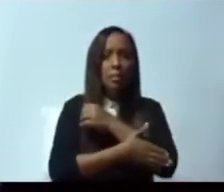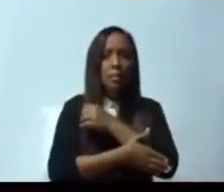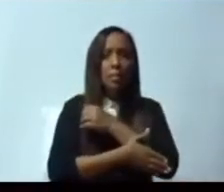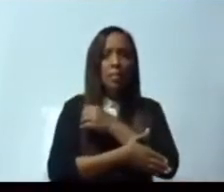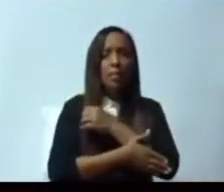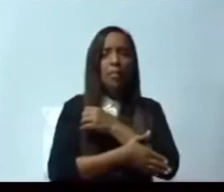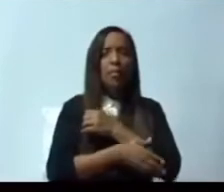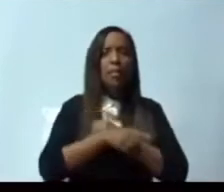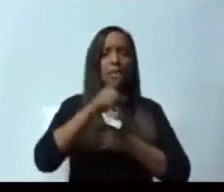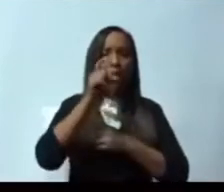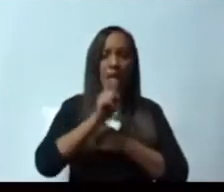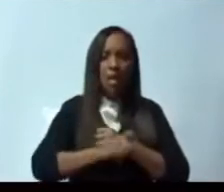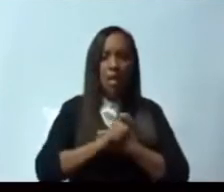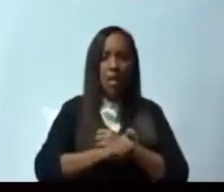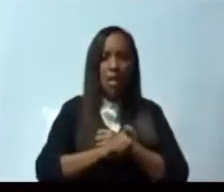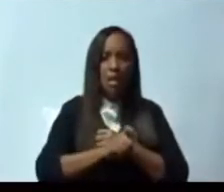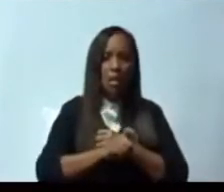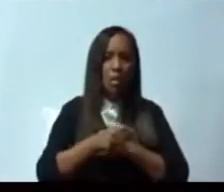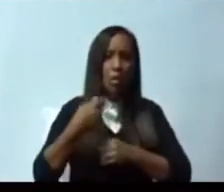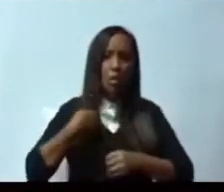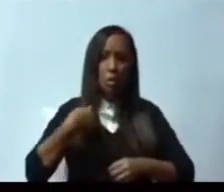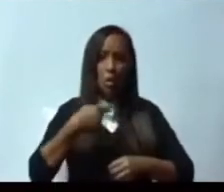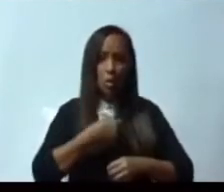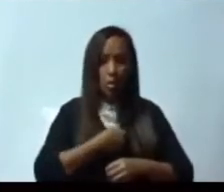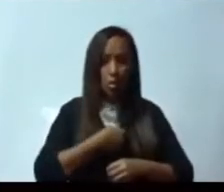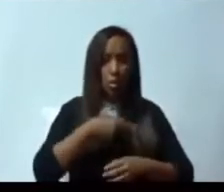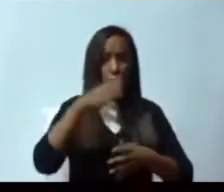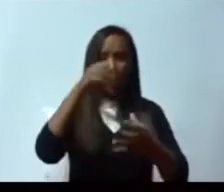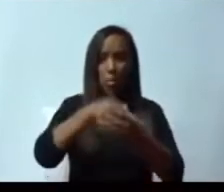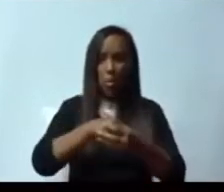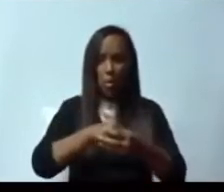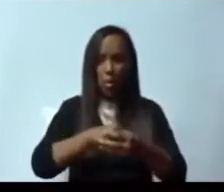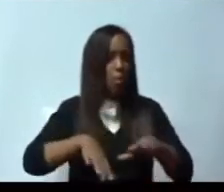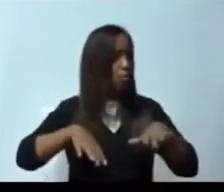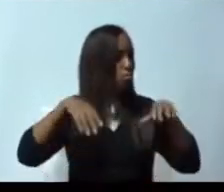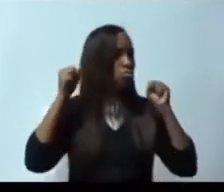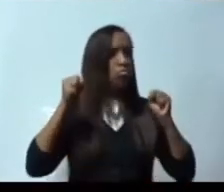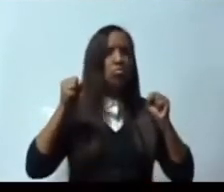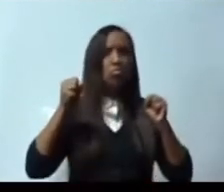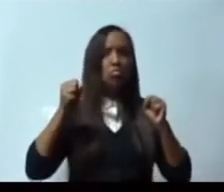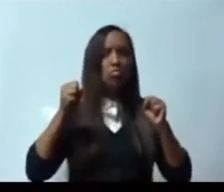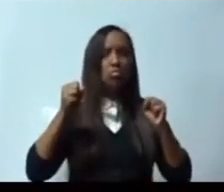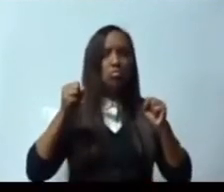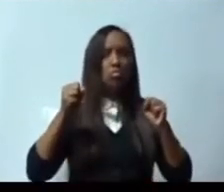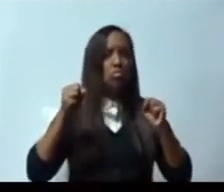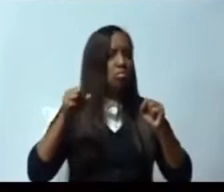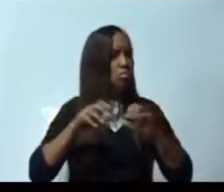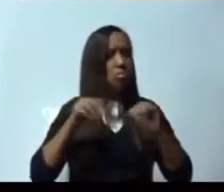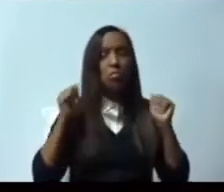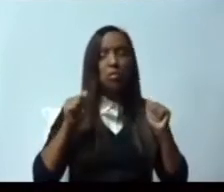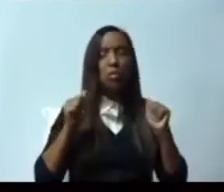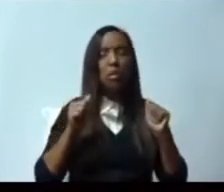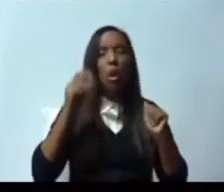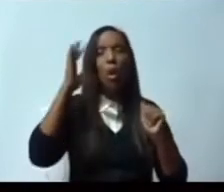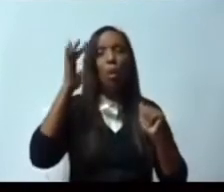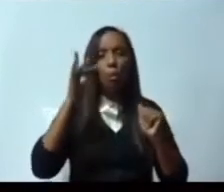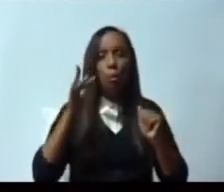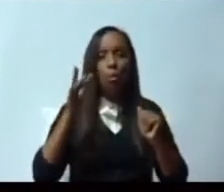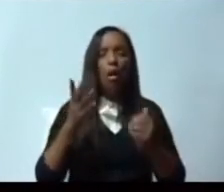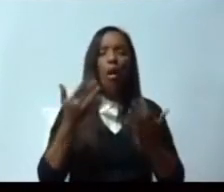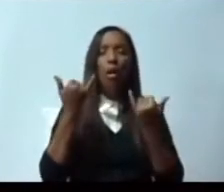someter un conjunto de propuestas de modificación, nosotros queremos pedirle